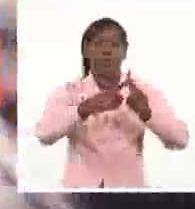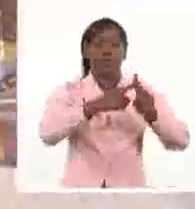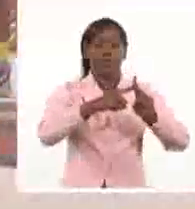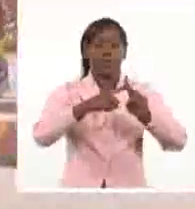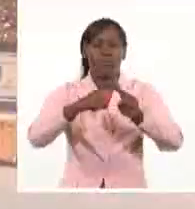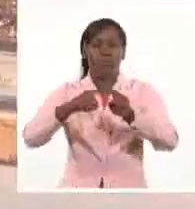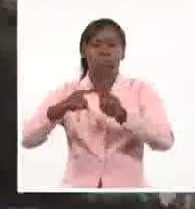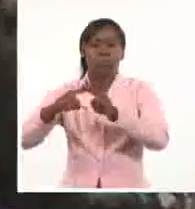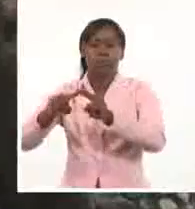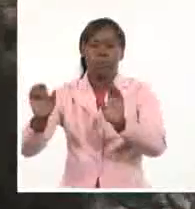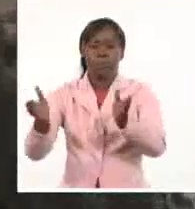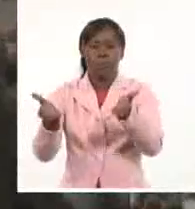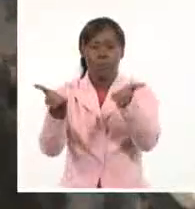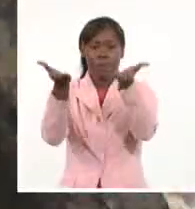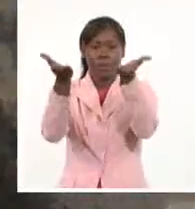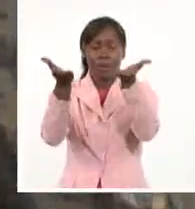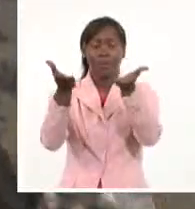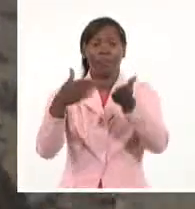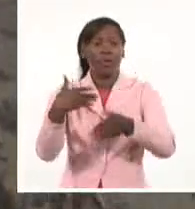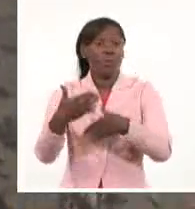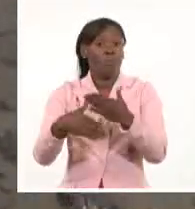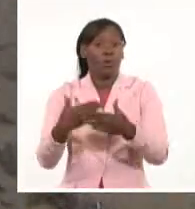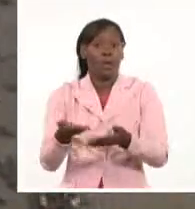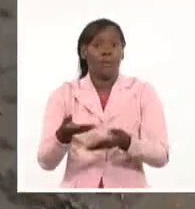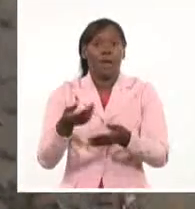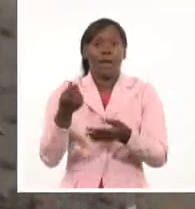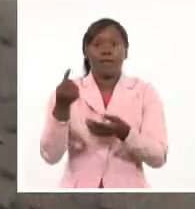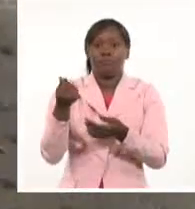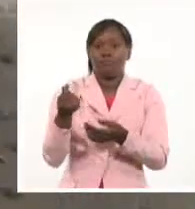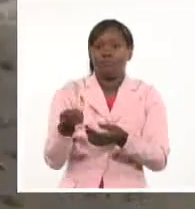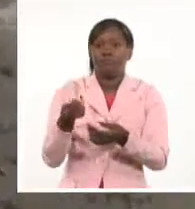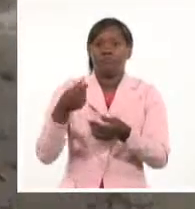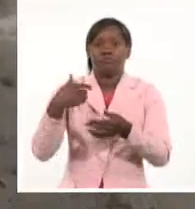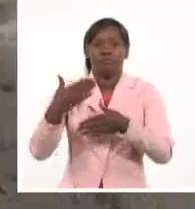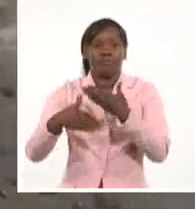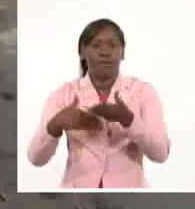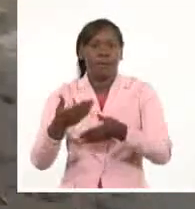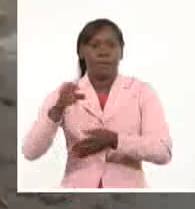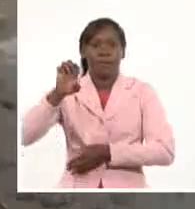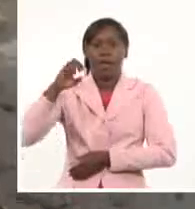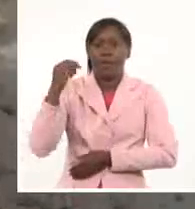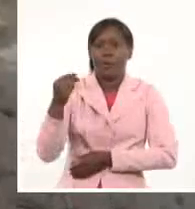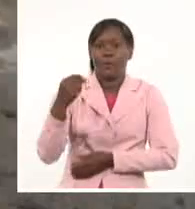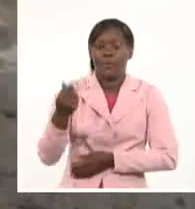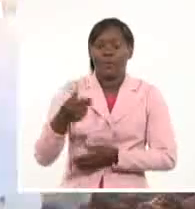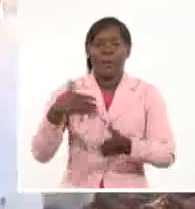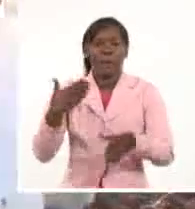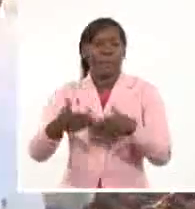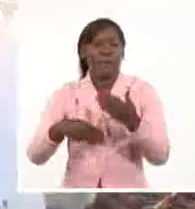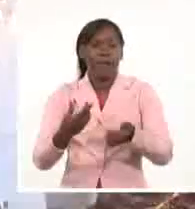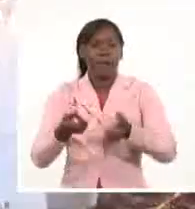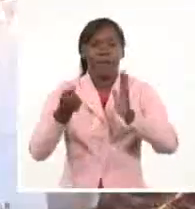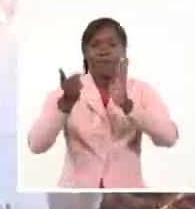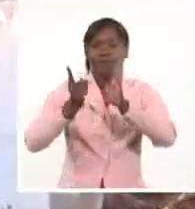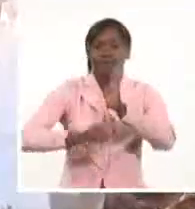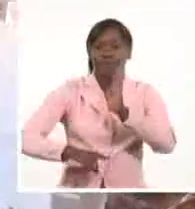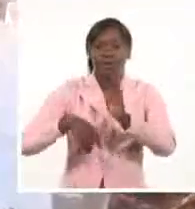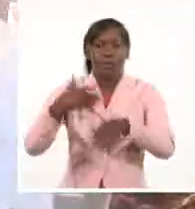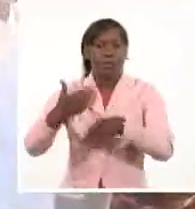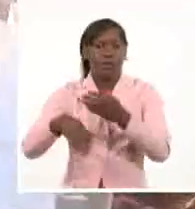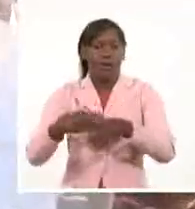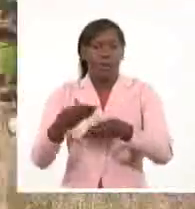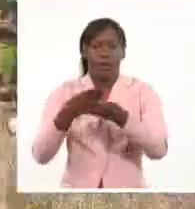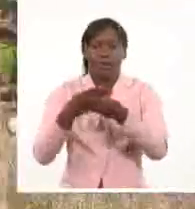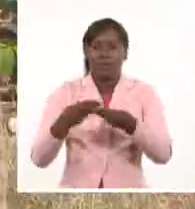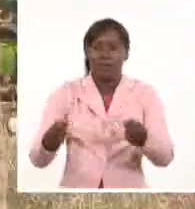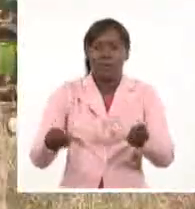financiera internacional, con su impacto en el mercado interno y la inestabilidad del sistema electroenergético nacional, incidieron sin dudas en que no